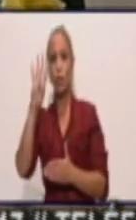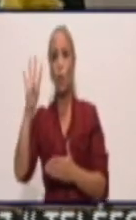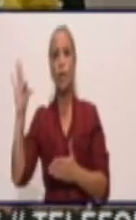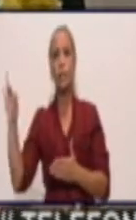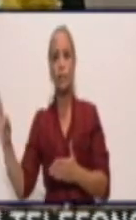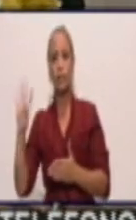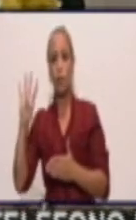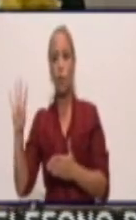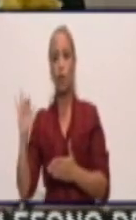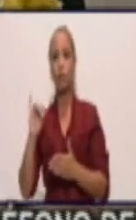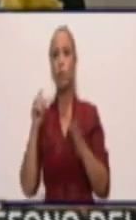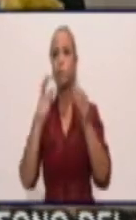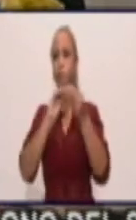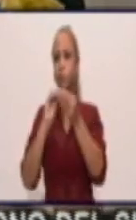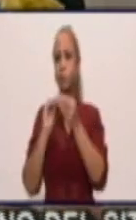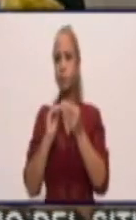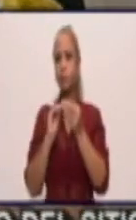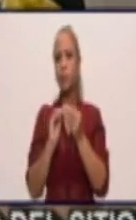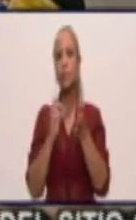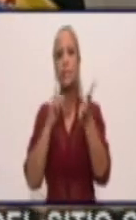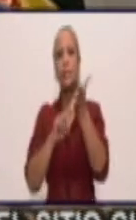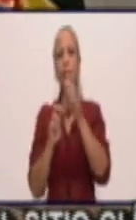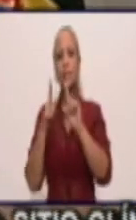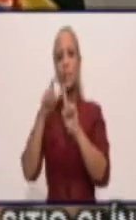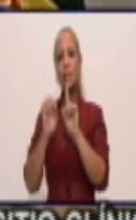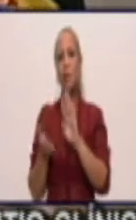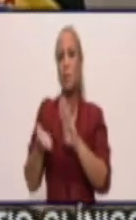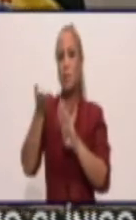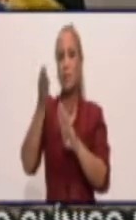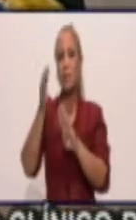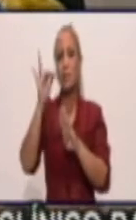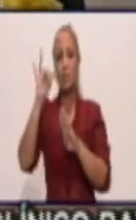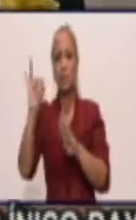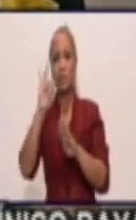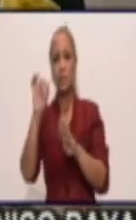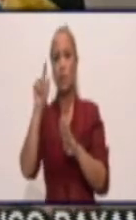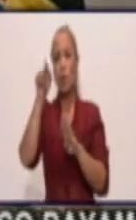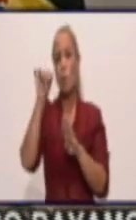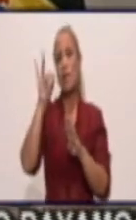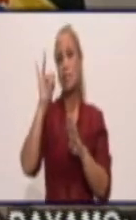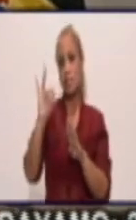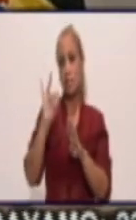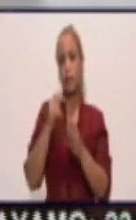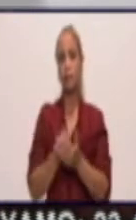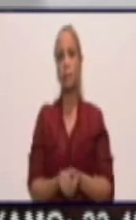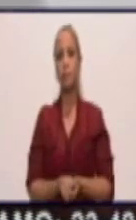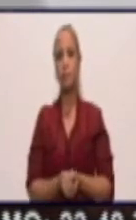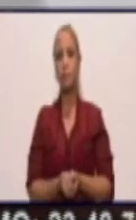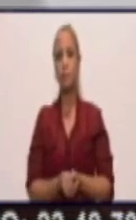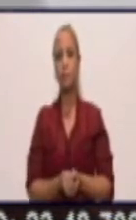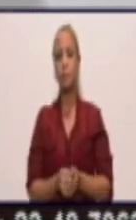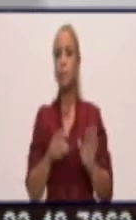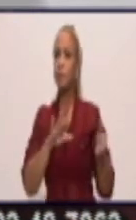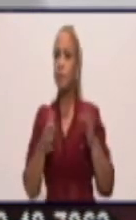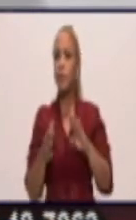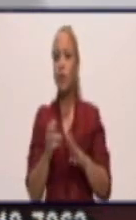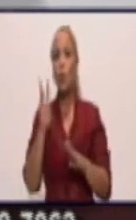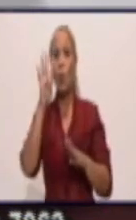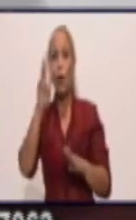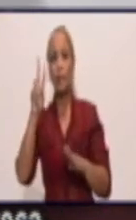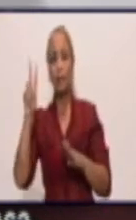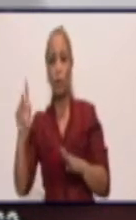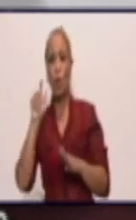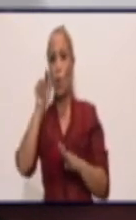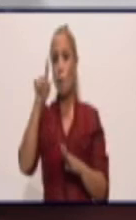la tasa ya de la provincia es de 78,7. Estamos promediando un número de casos de 42,9 casos diarios en los